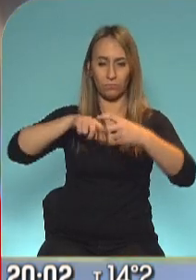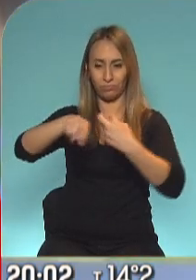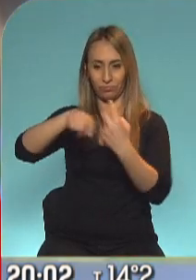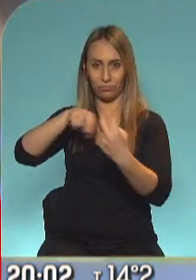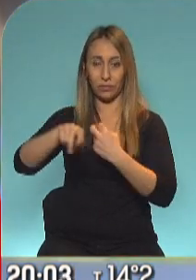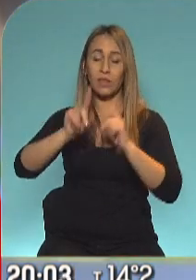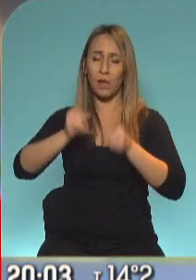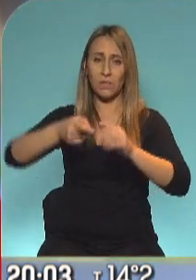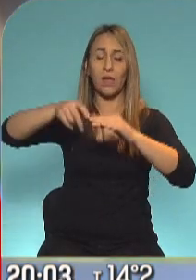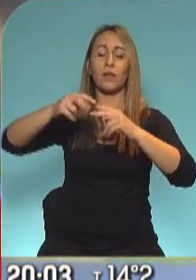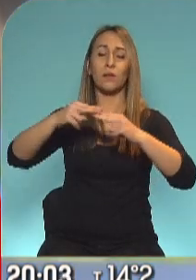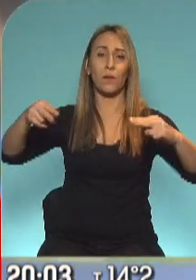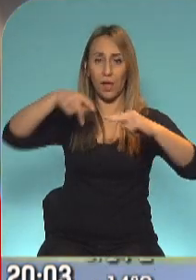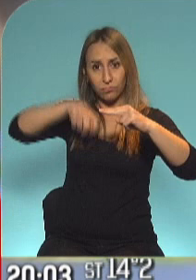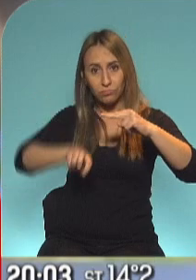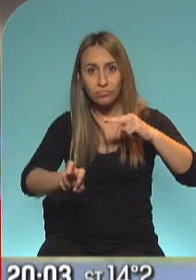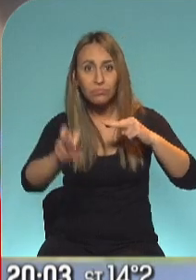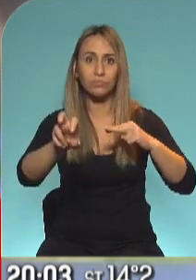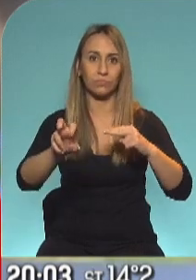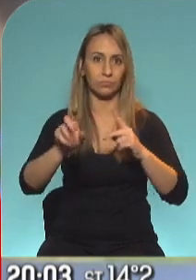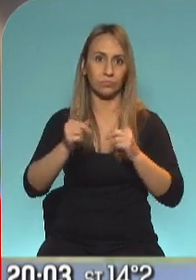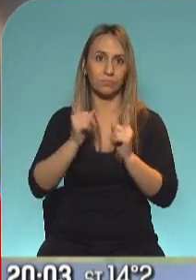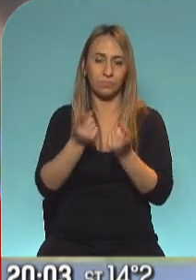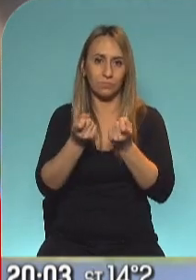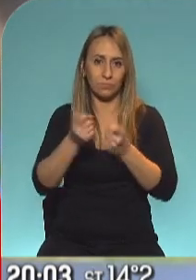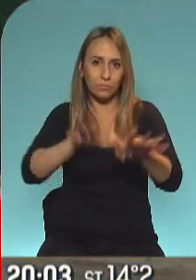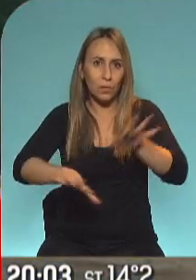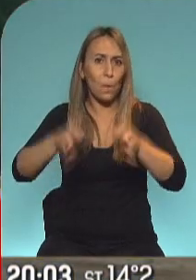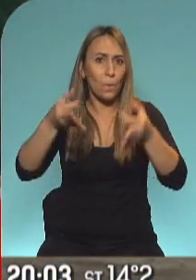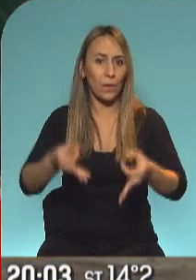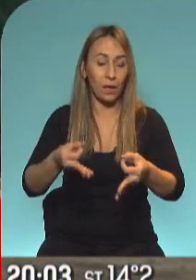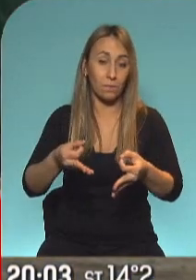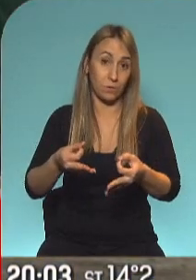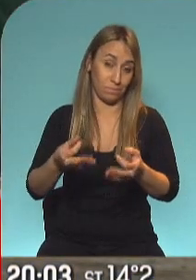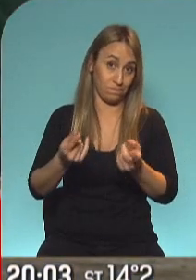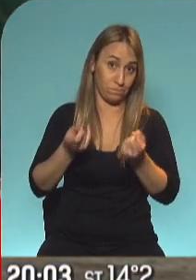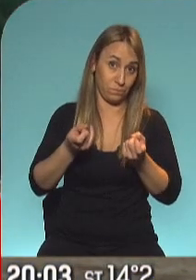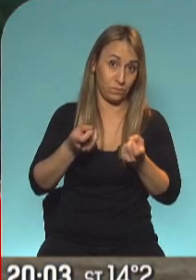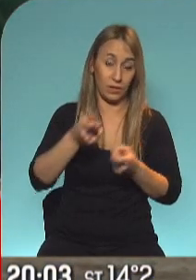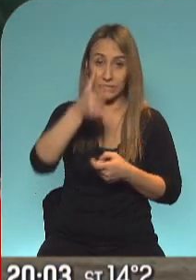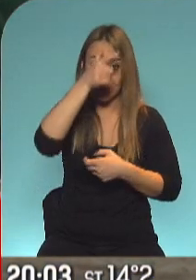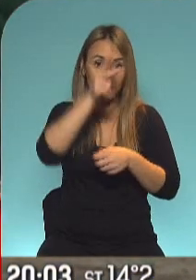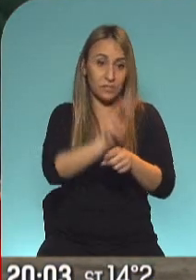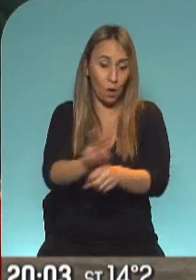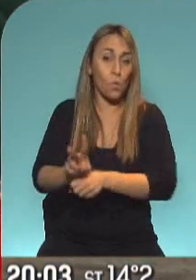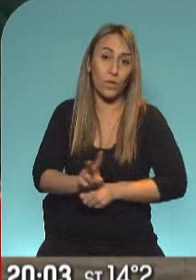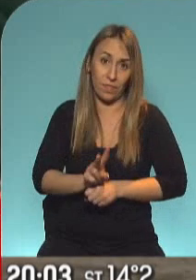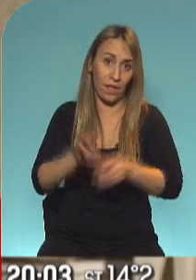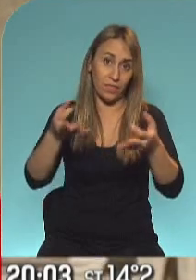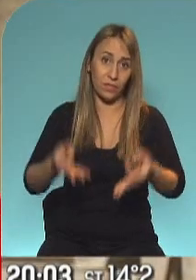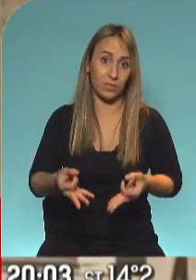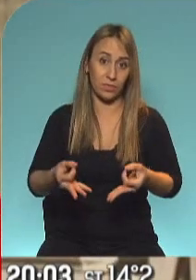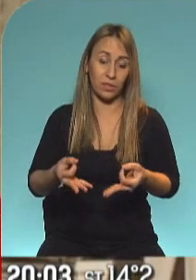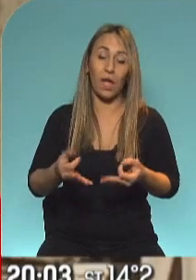bajo nivel también. Pero necesitamos fundamentalmente que todo esto ocurra en un turismo de seguridad ciudadana que por momentos